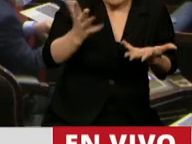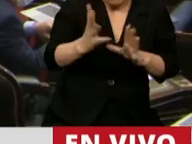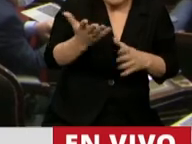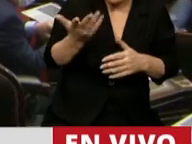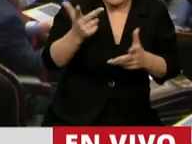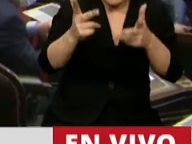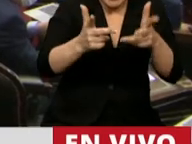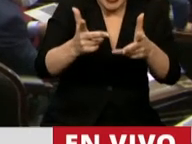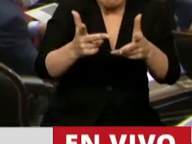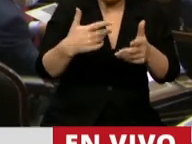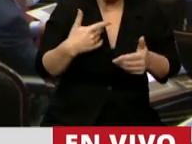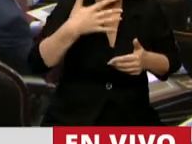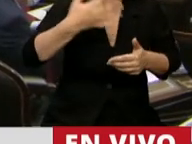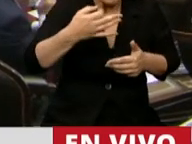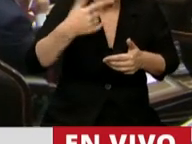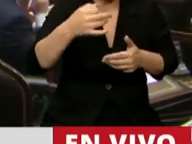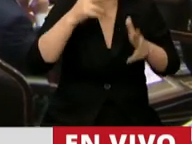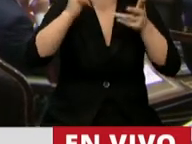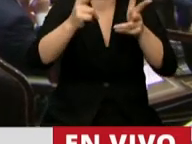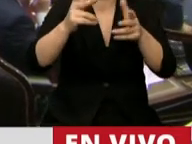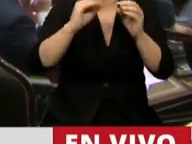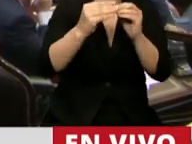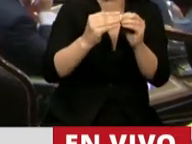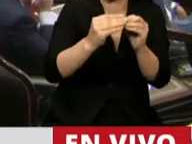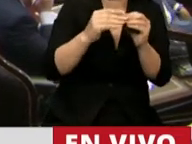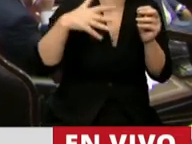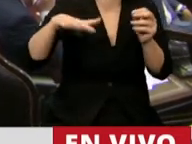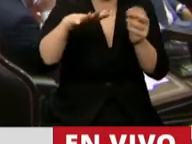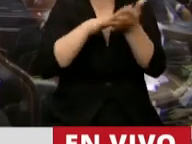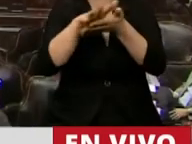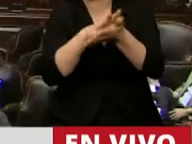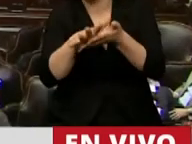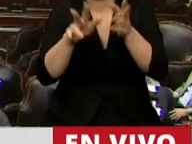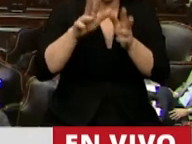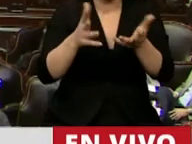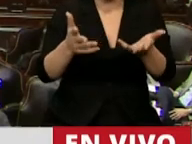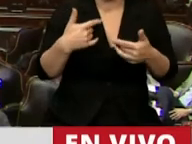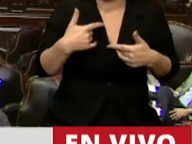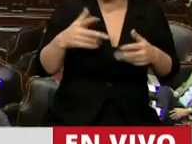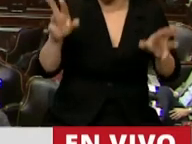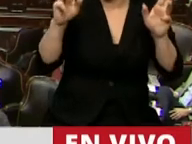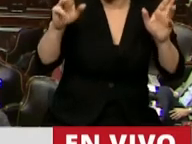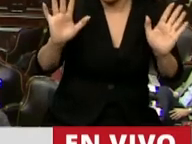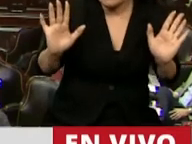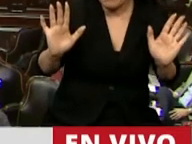cosas cuando tendríamos que estar hablando de tantos problemas que tenemos para resolver. Yo espero,